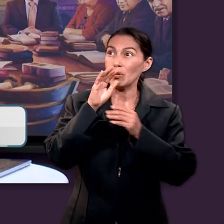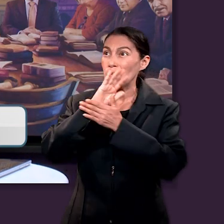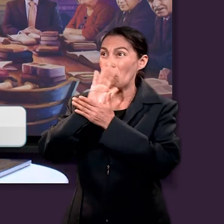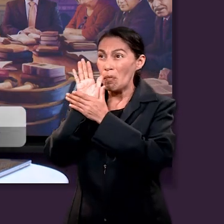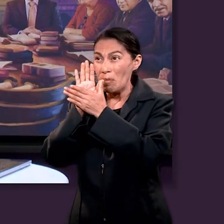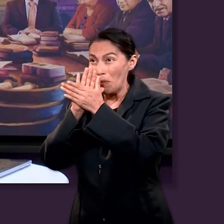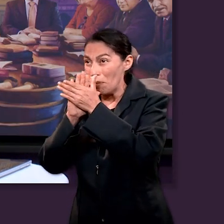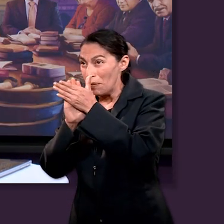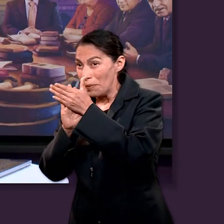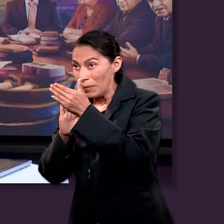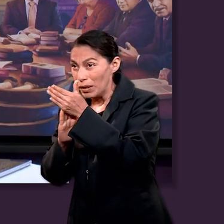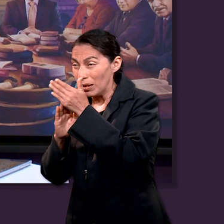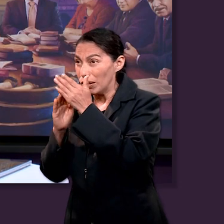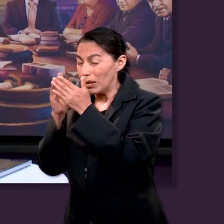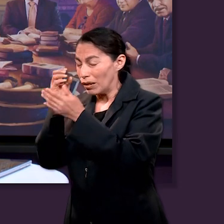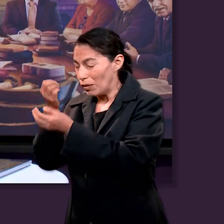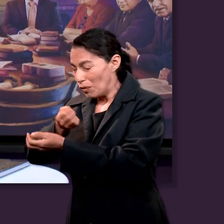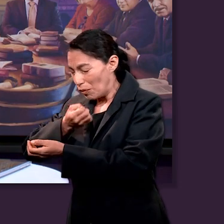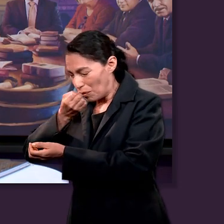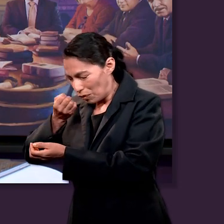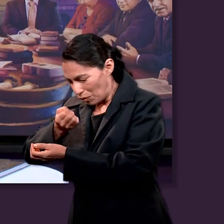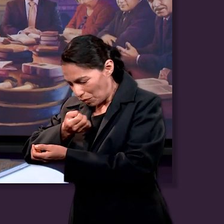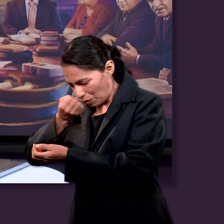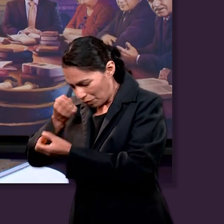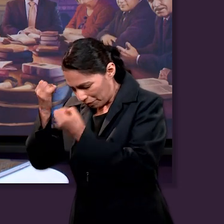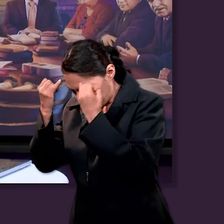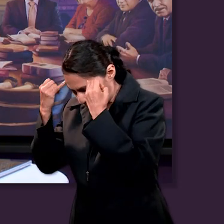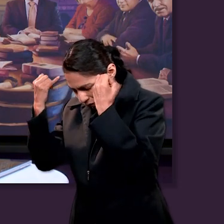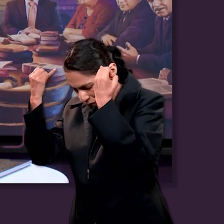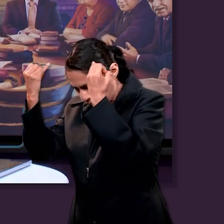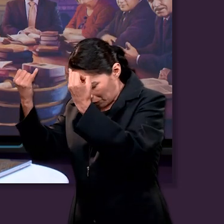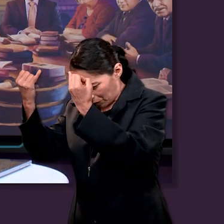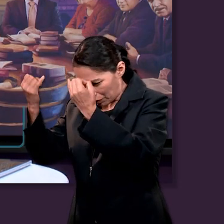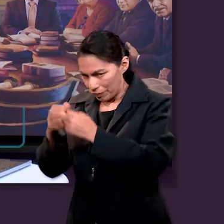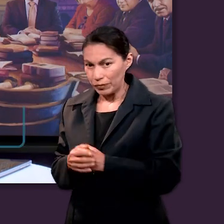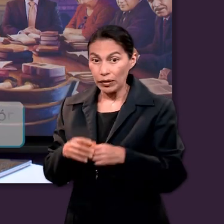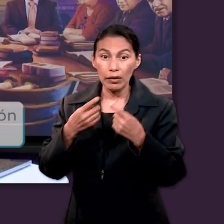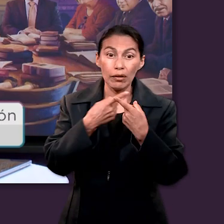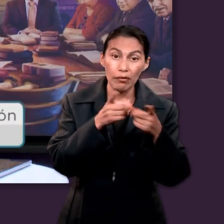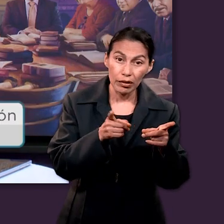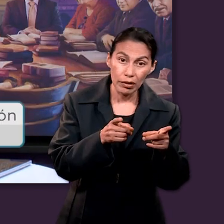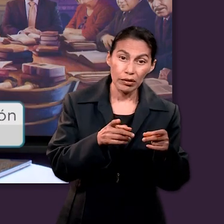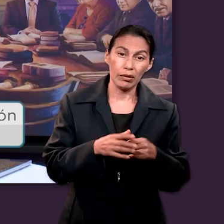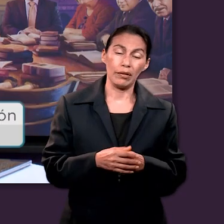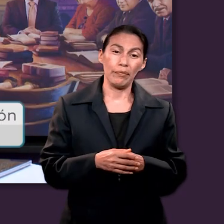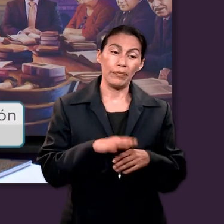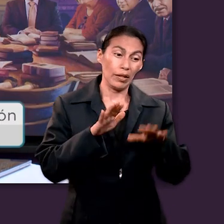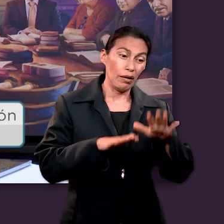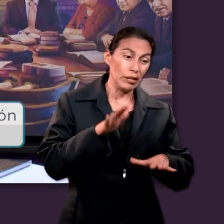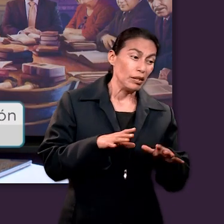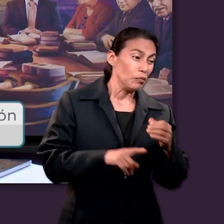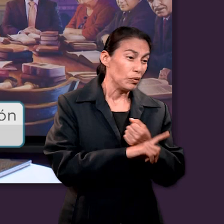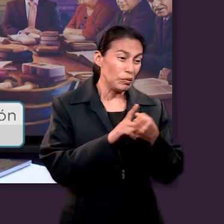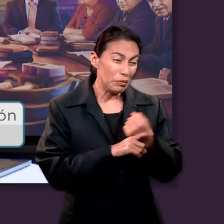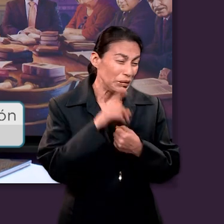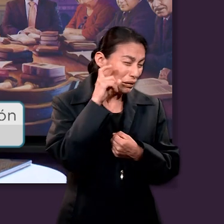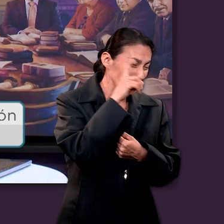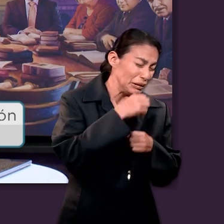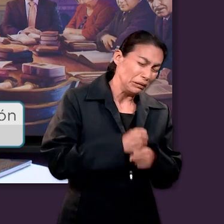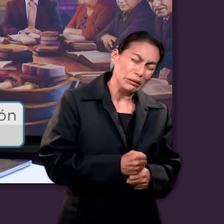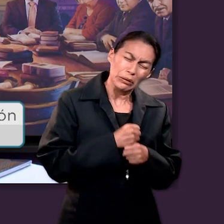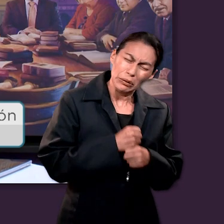Jehová. Un elemento importante cuando enfrentamos una oposición férrea es vayamos a Jehová,